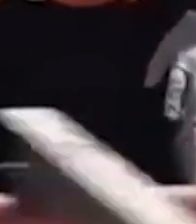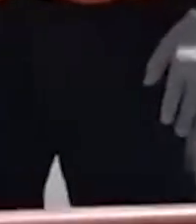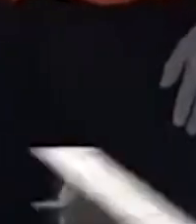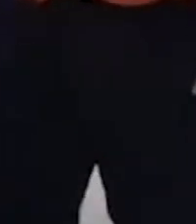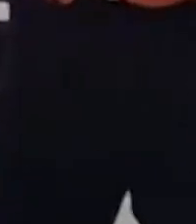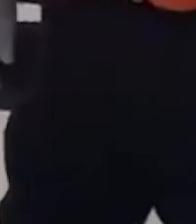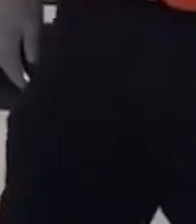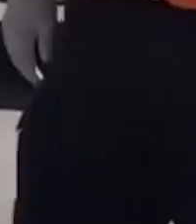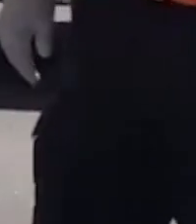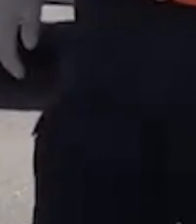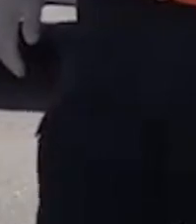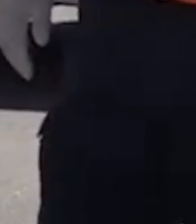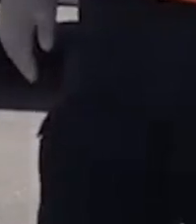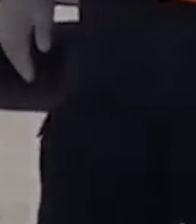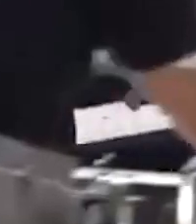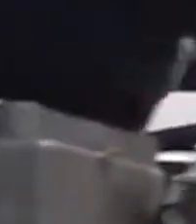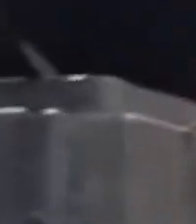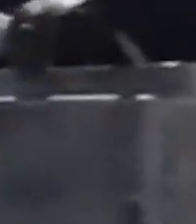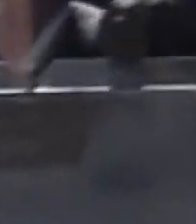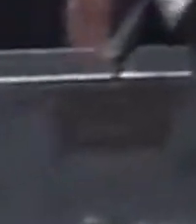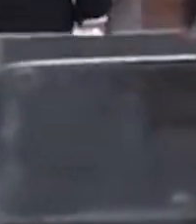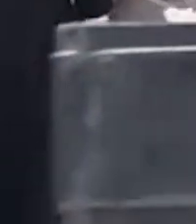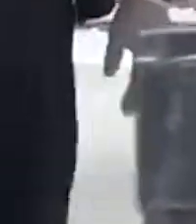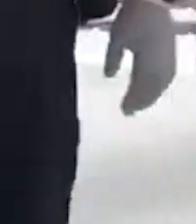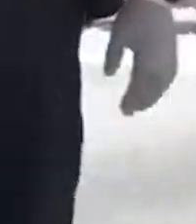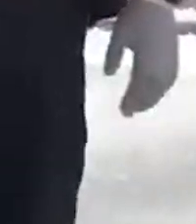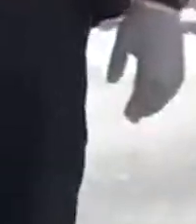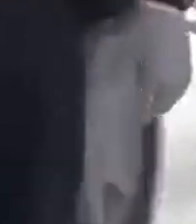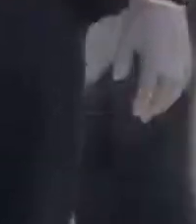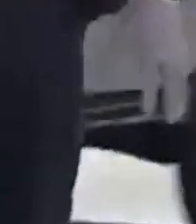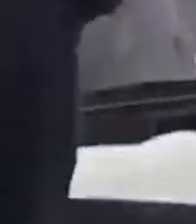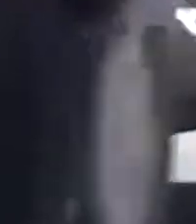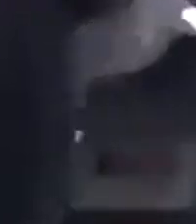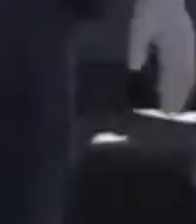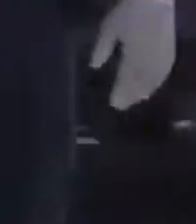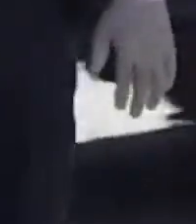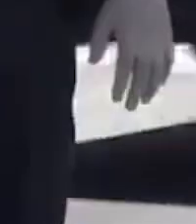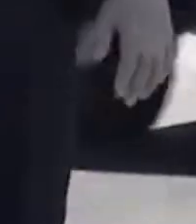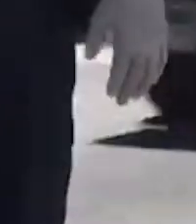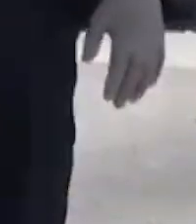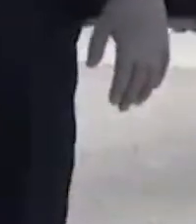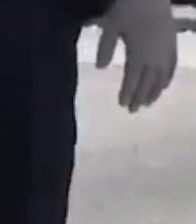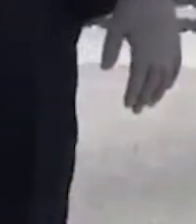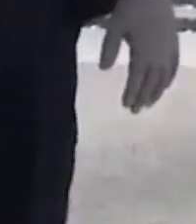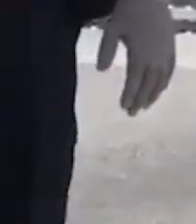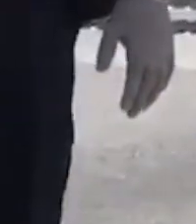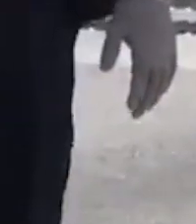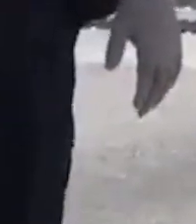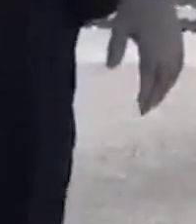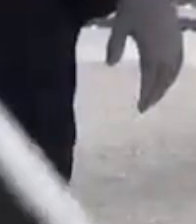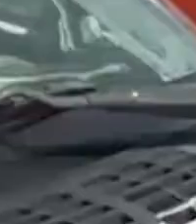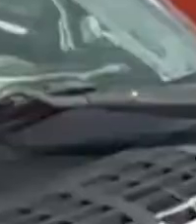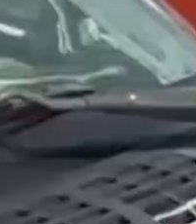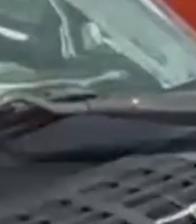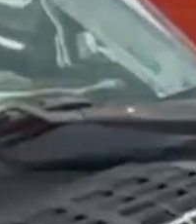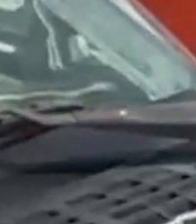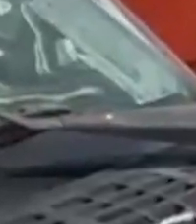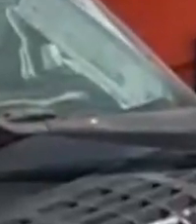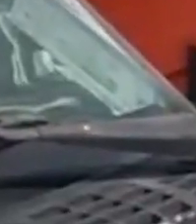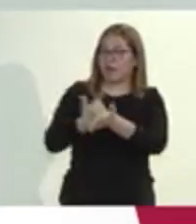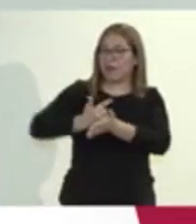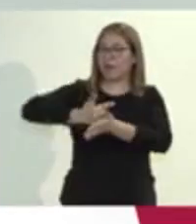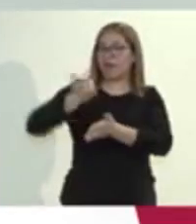empresas no esenciales, así como de aquellas áreas a las que acuden más personas, para la compra de sus alimentos y medicamentos.